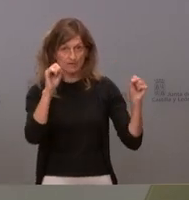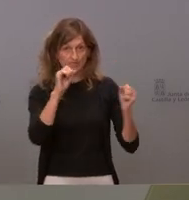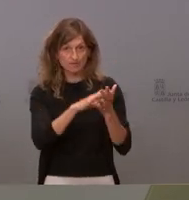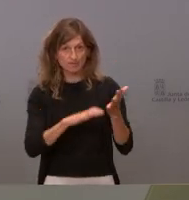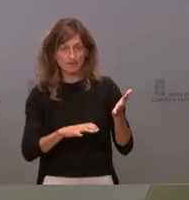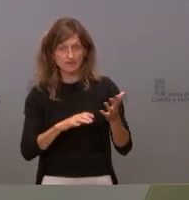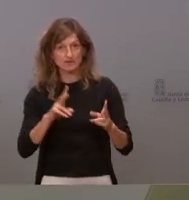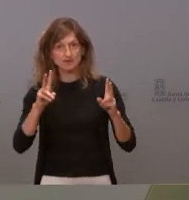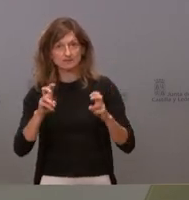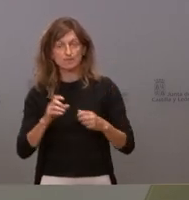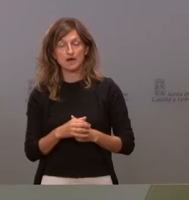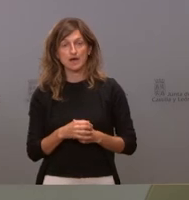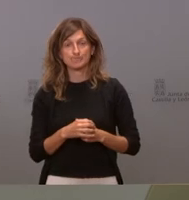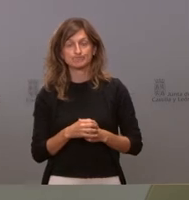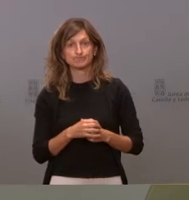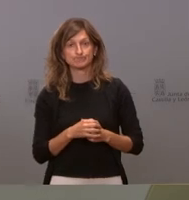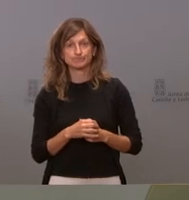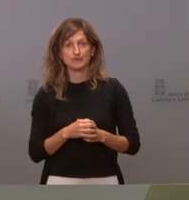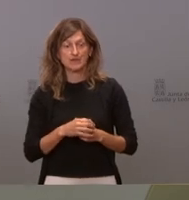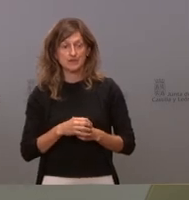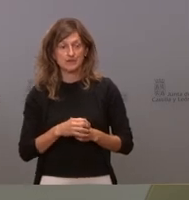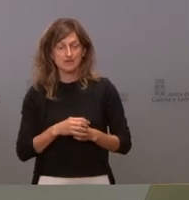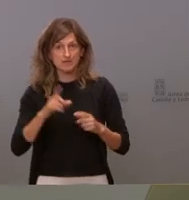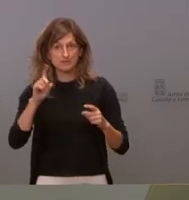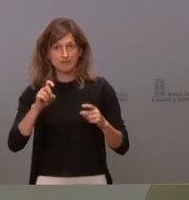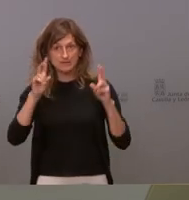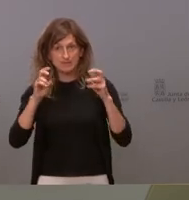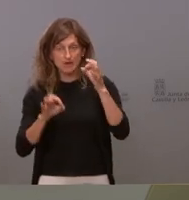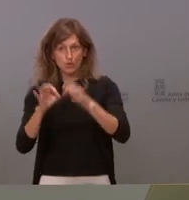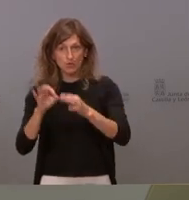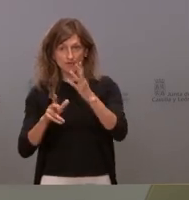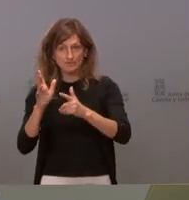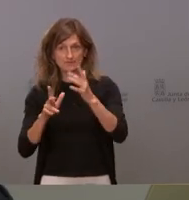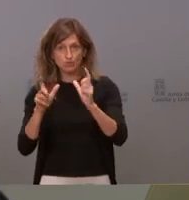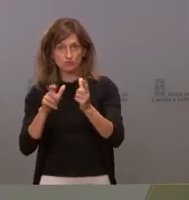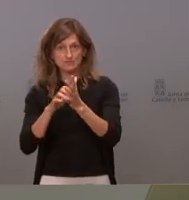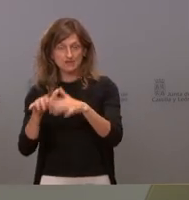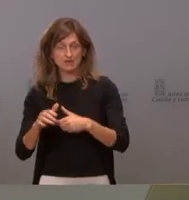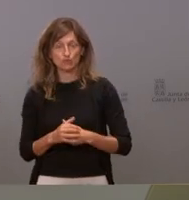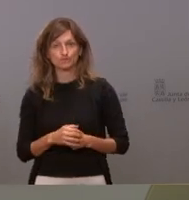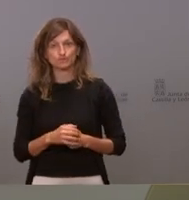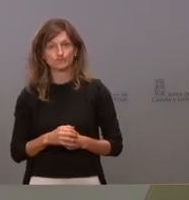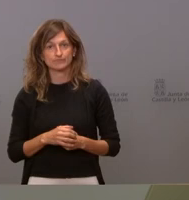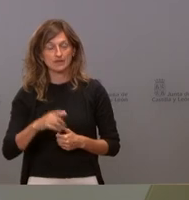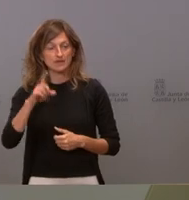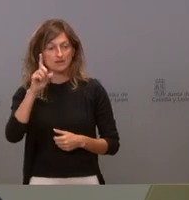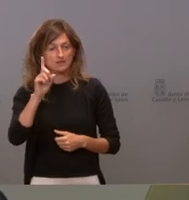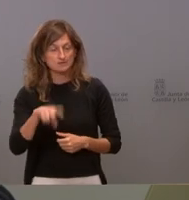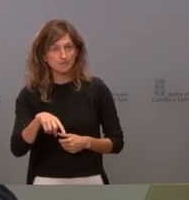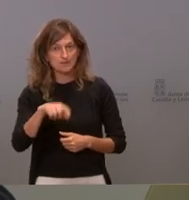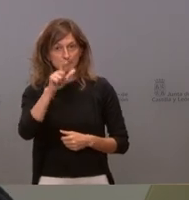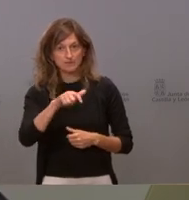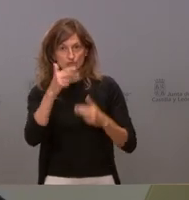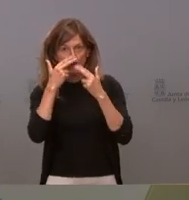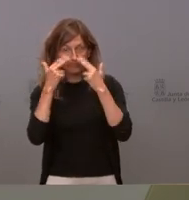y la vertiente de la cuestión jurídico-administrativa por parte de la Junta y luego por supuesto nuestro personal